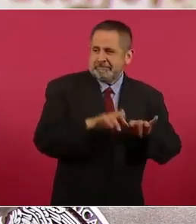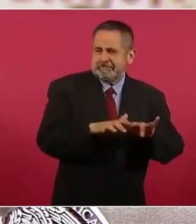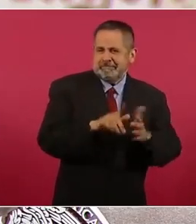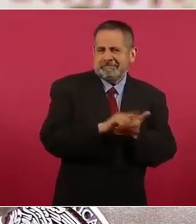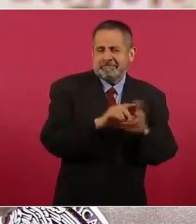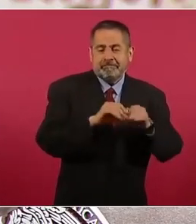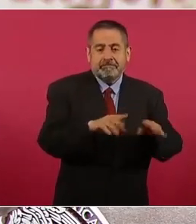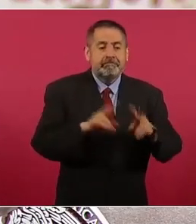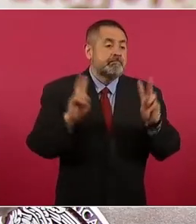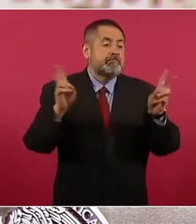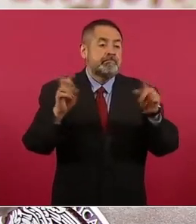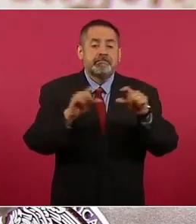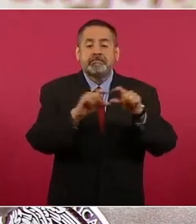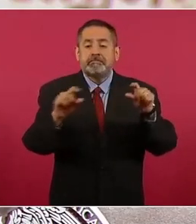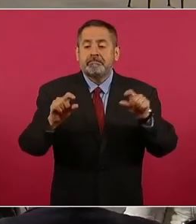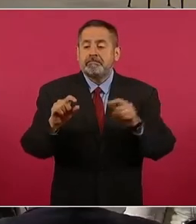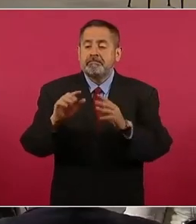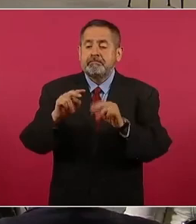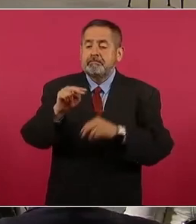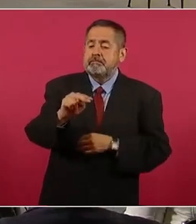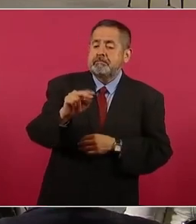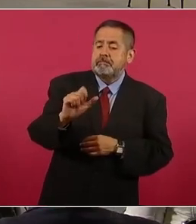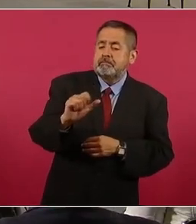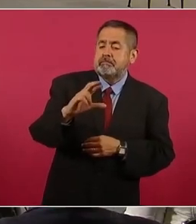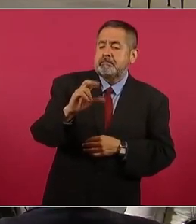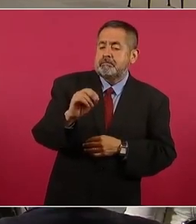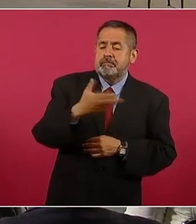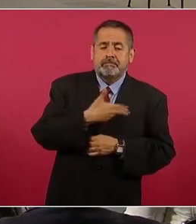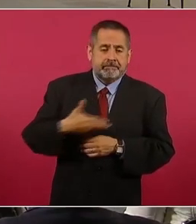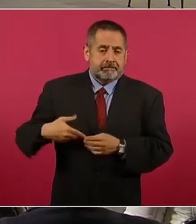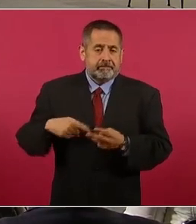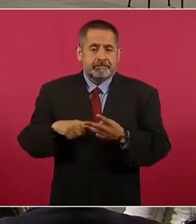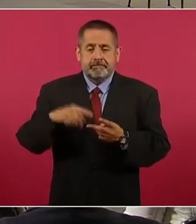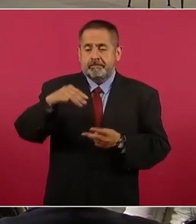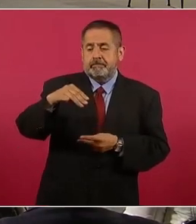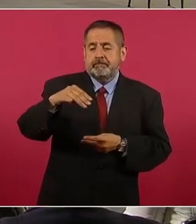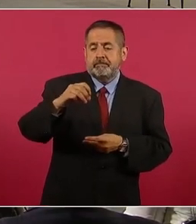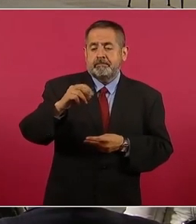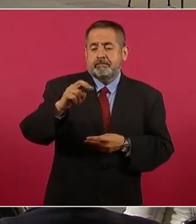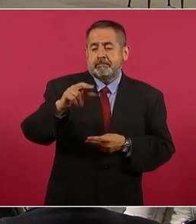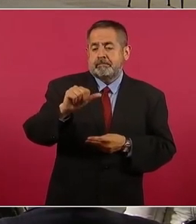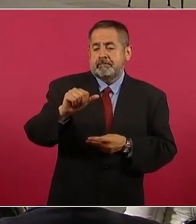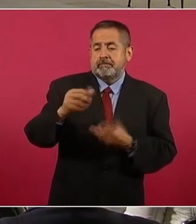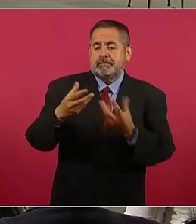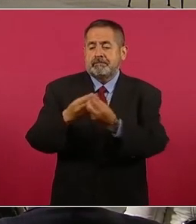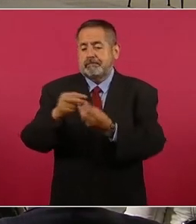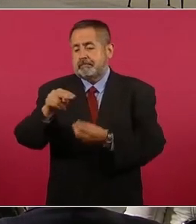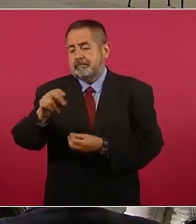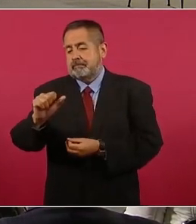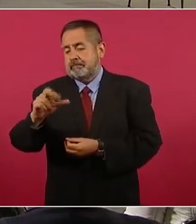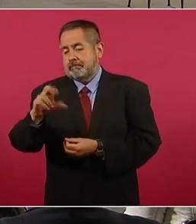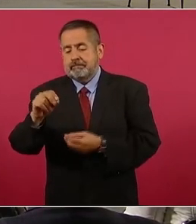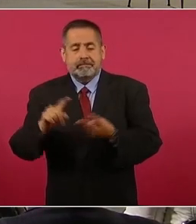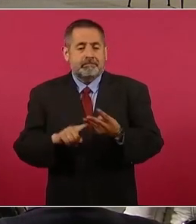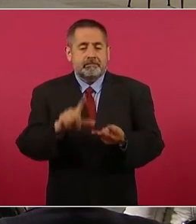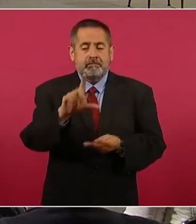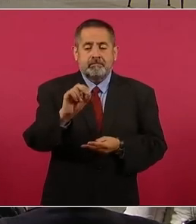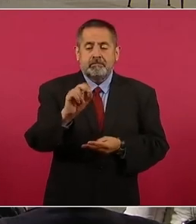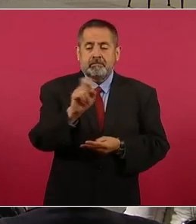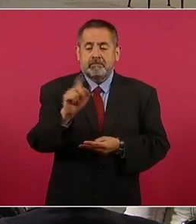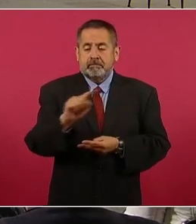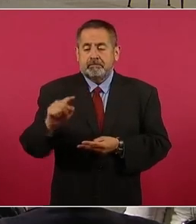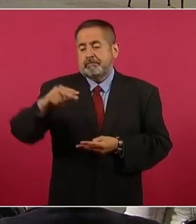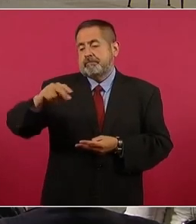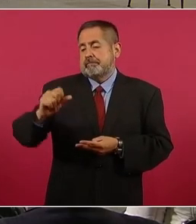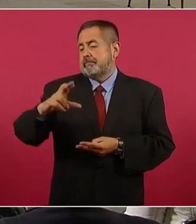narco presidente, AMLO narco presidente, Morena narco partido, López narco comunista,